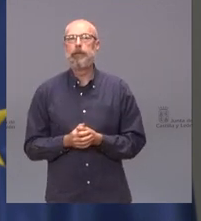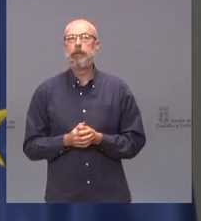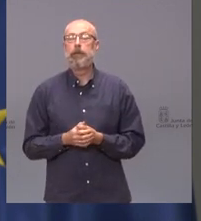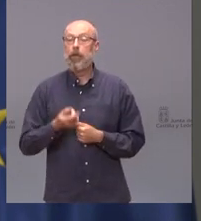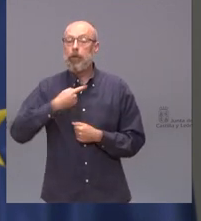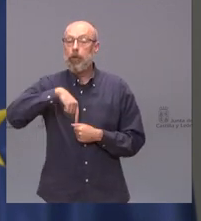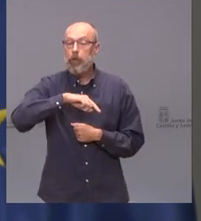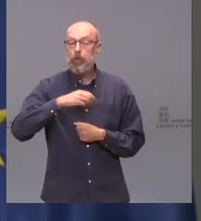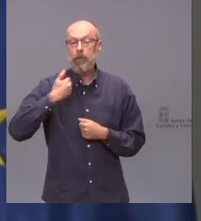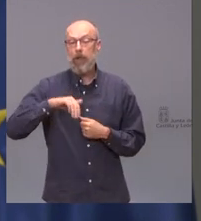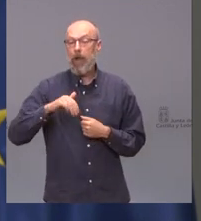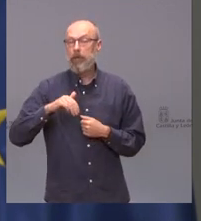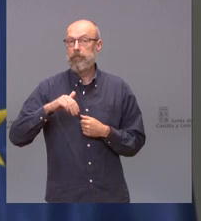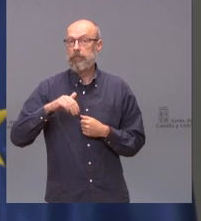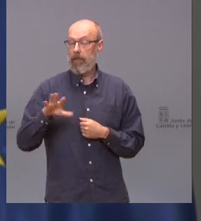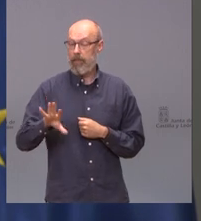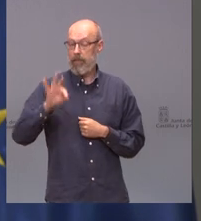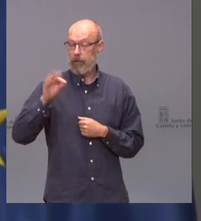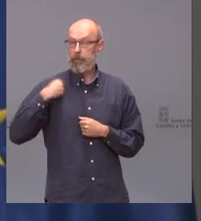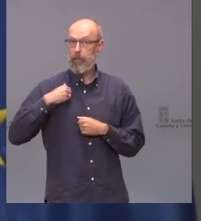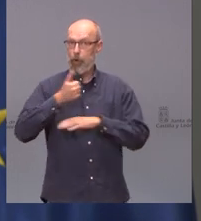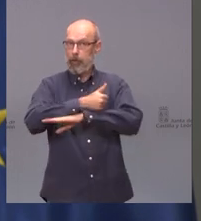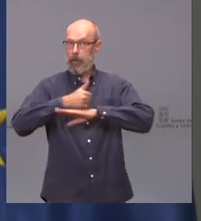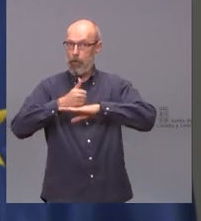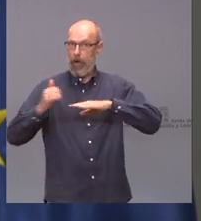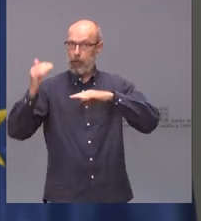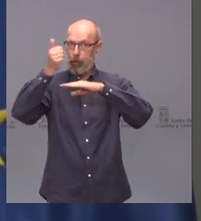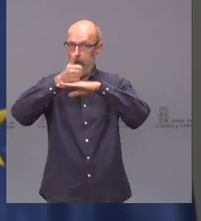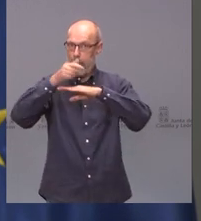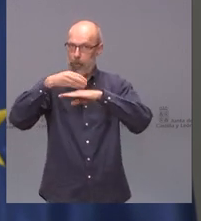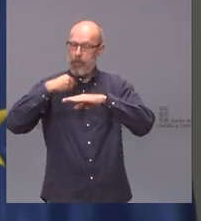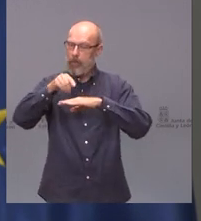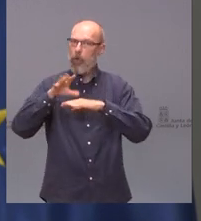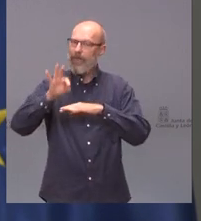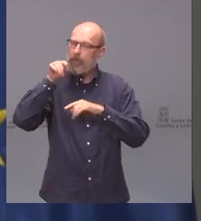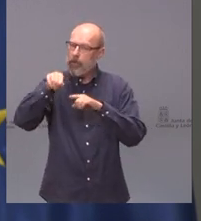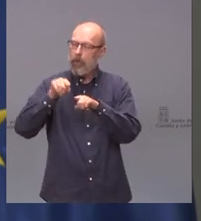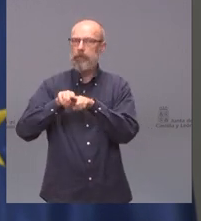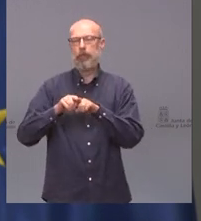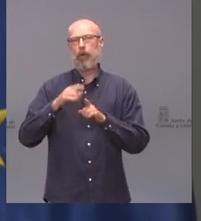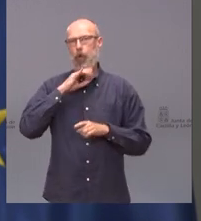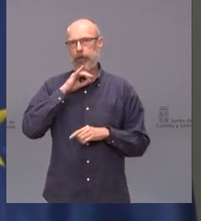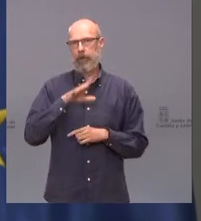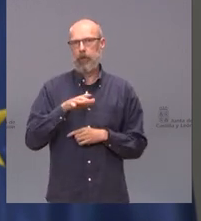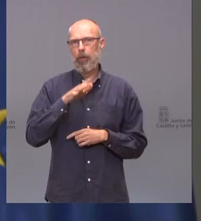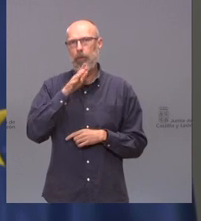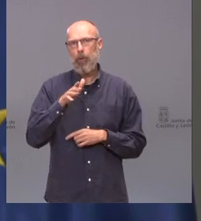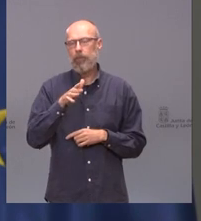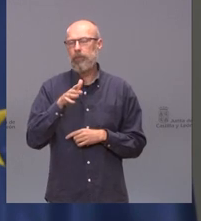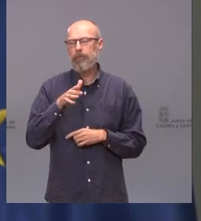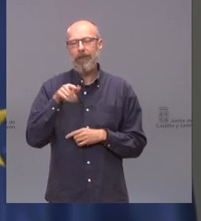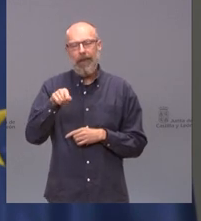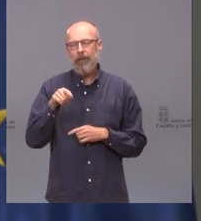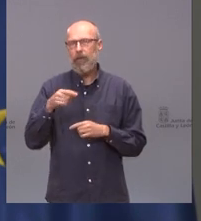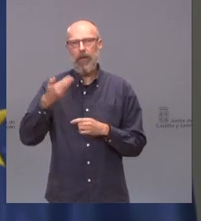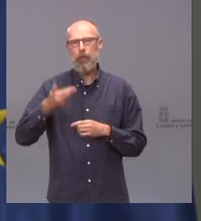celebramos la decisión del Tribunal Supremo, no puede ser de otra manera, y además yo creo que es motivo de celebración para todas las comunidades